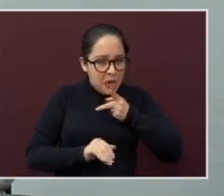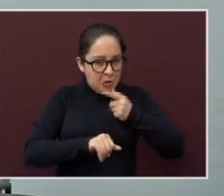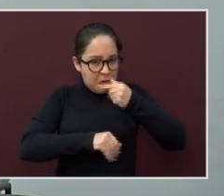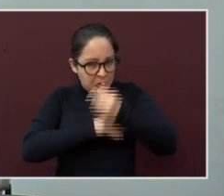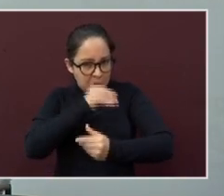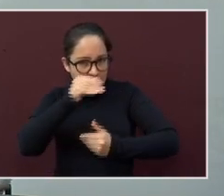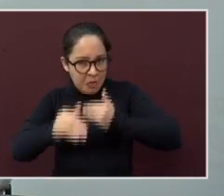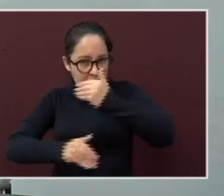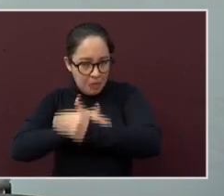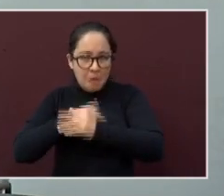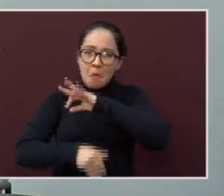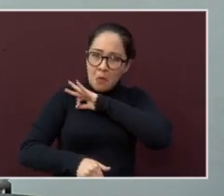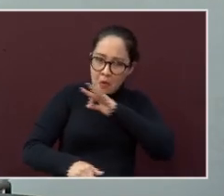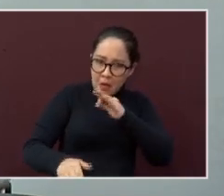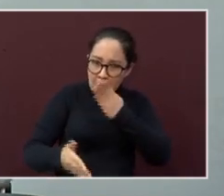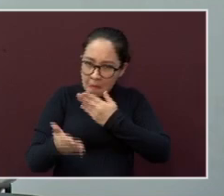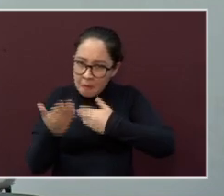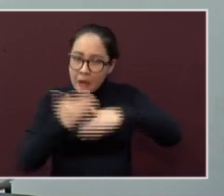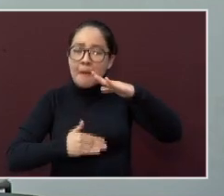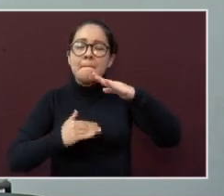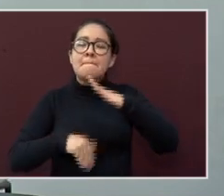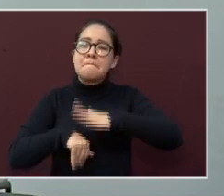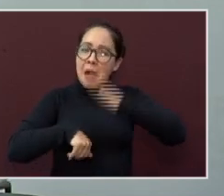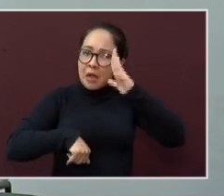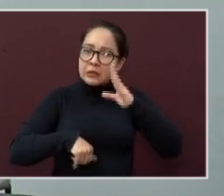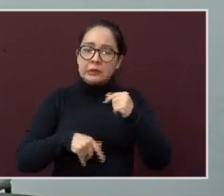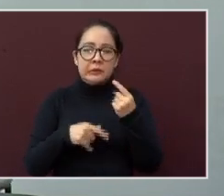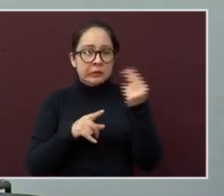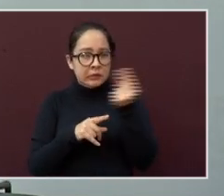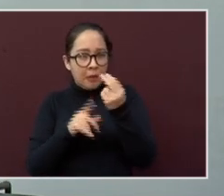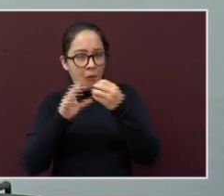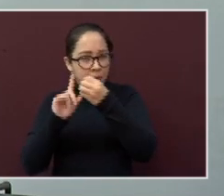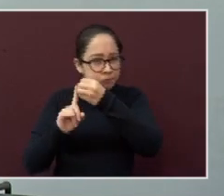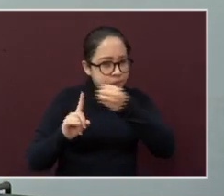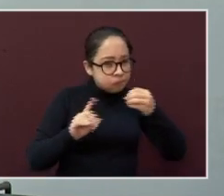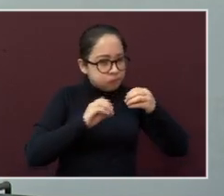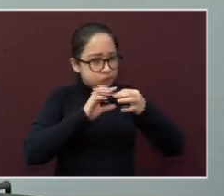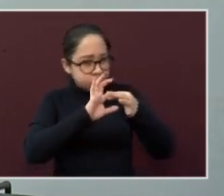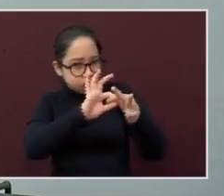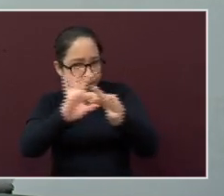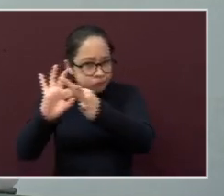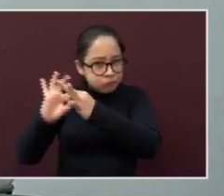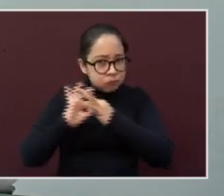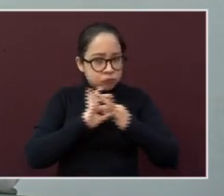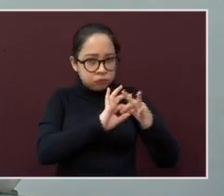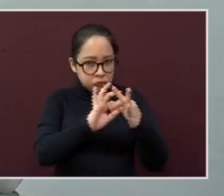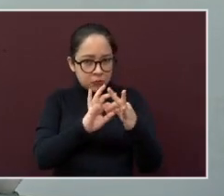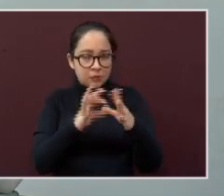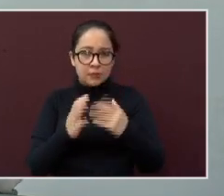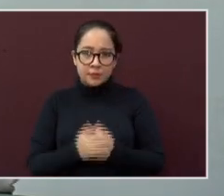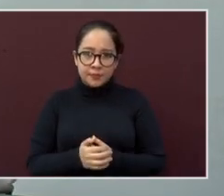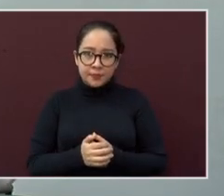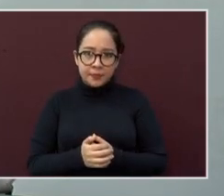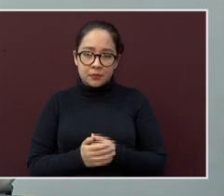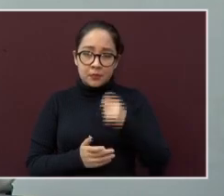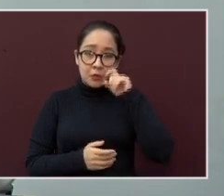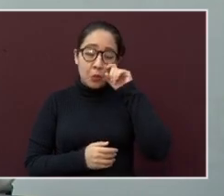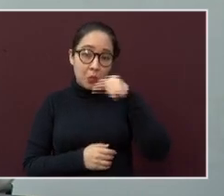avanzar más si seguimos organizados, coordinados. No hay que aflojar el paso.